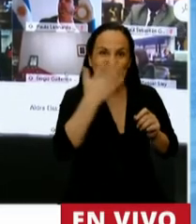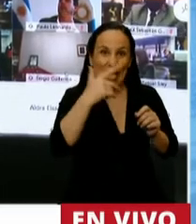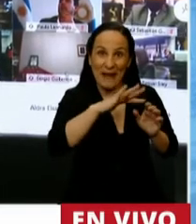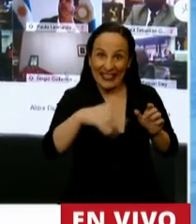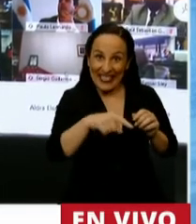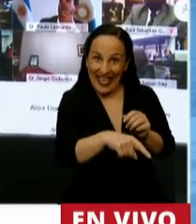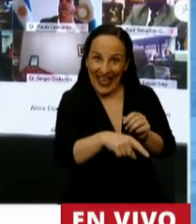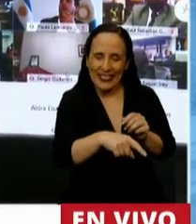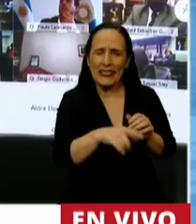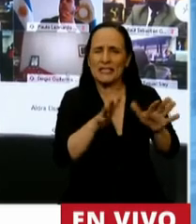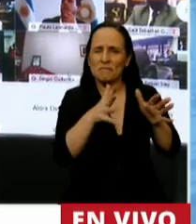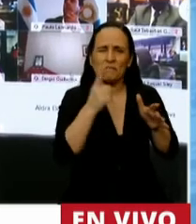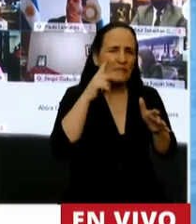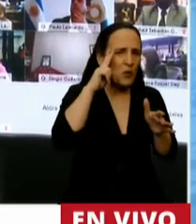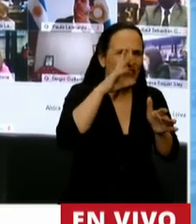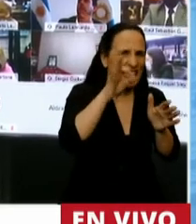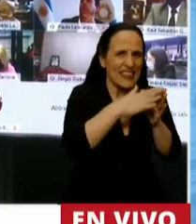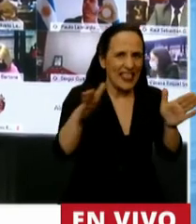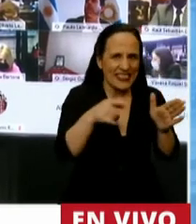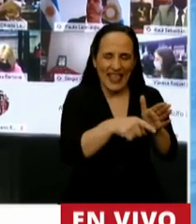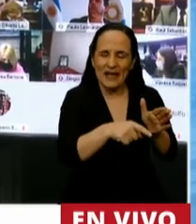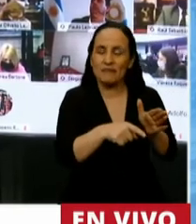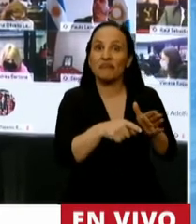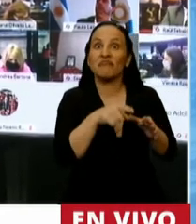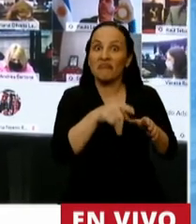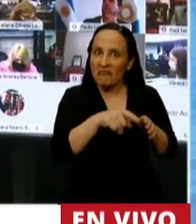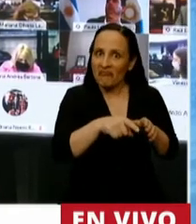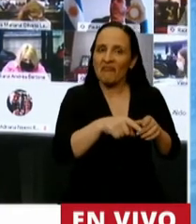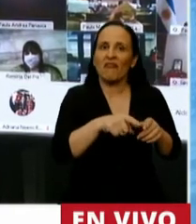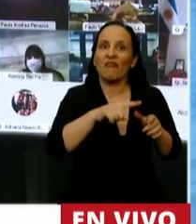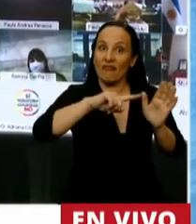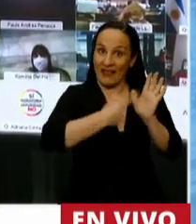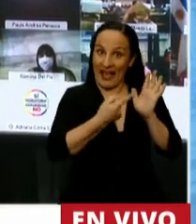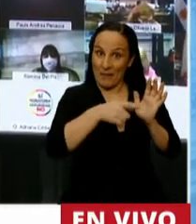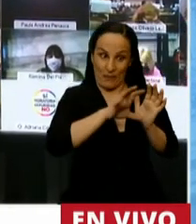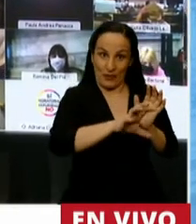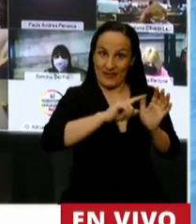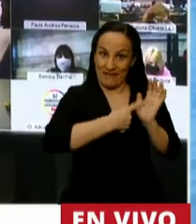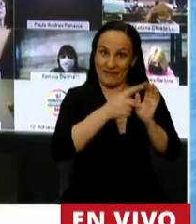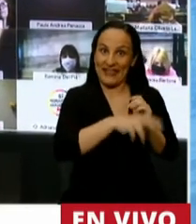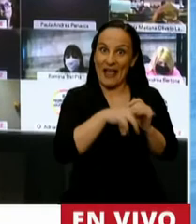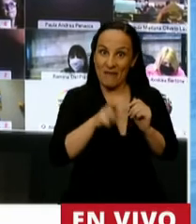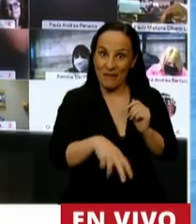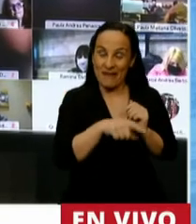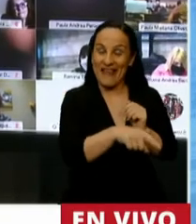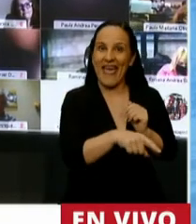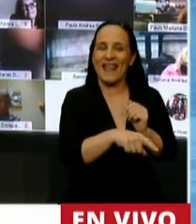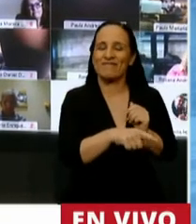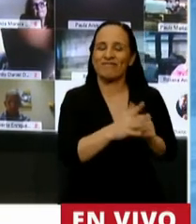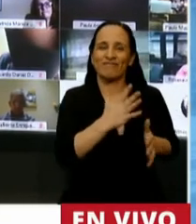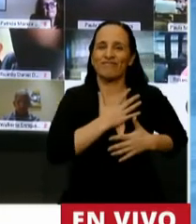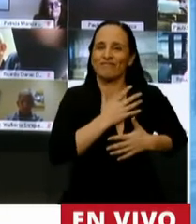allí por principios de la década del 70, y que adoptó a la ciudad capital de la provincia, la ciudad de Nauquén, como propia.